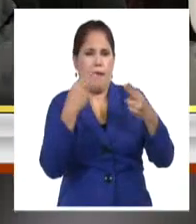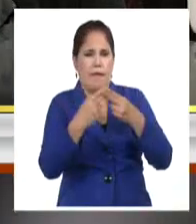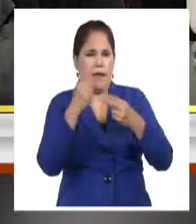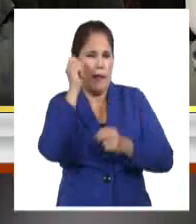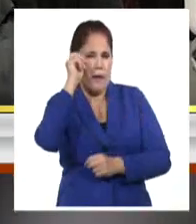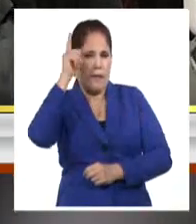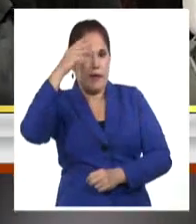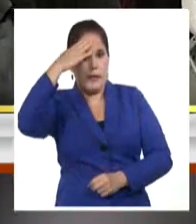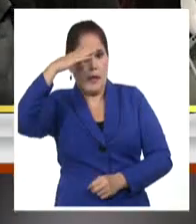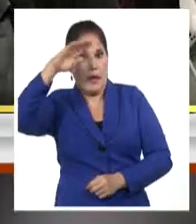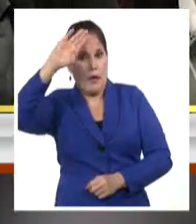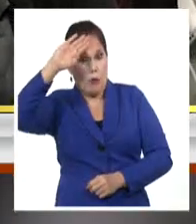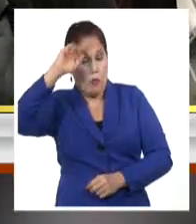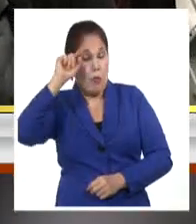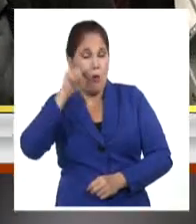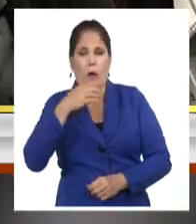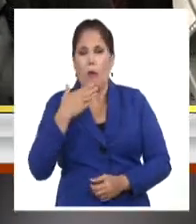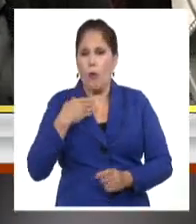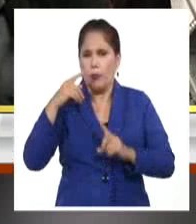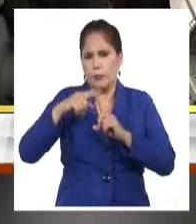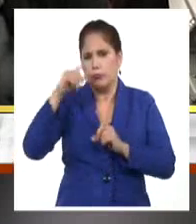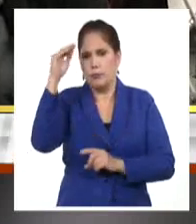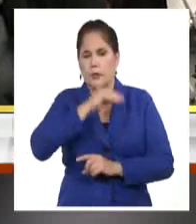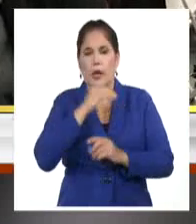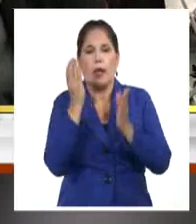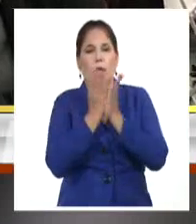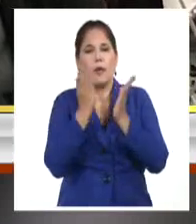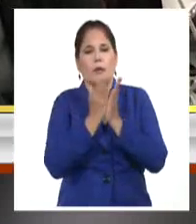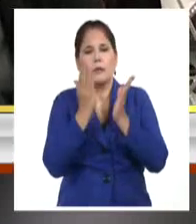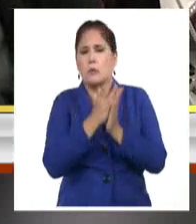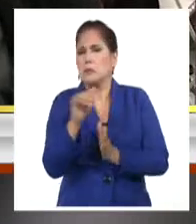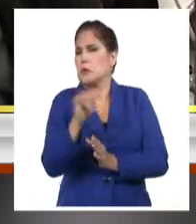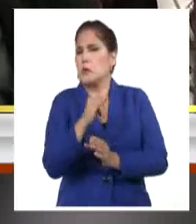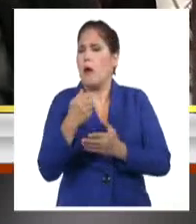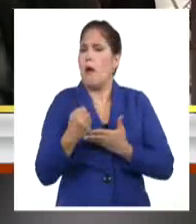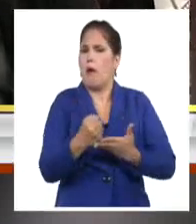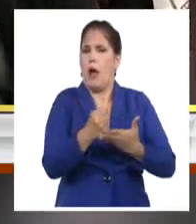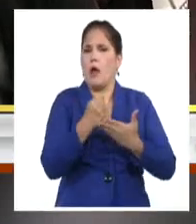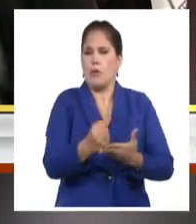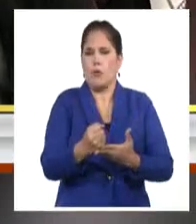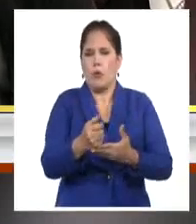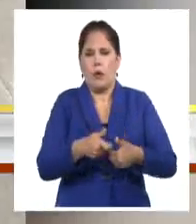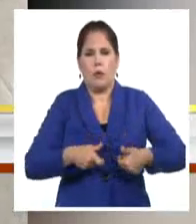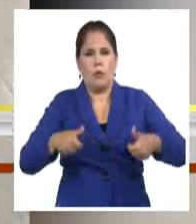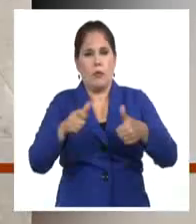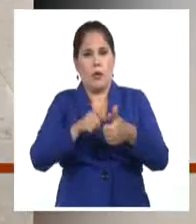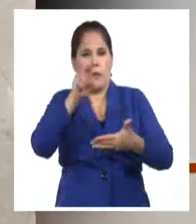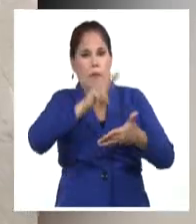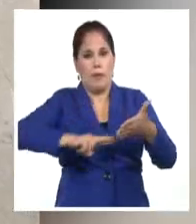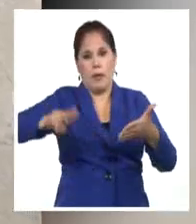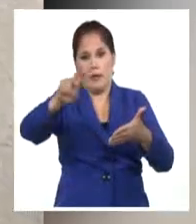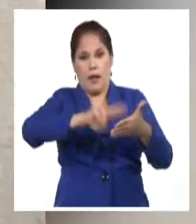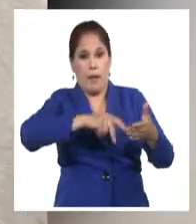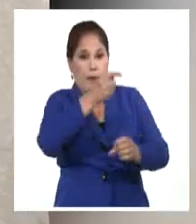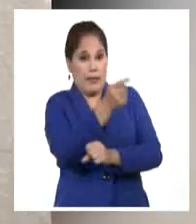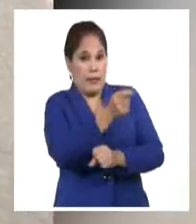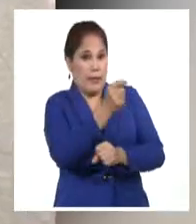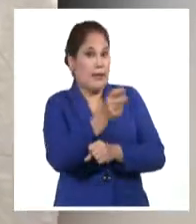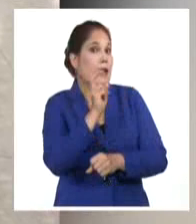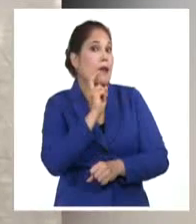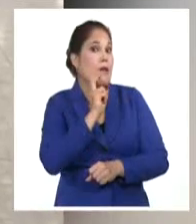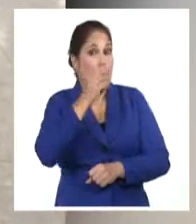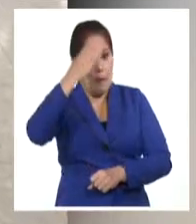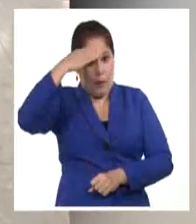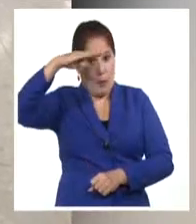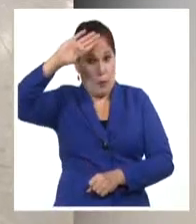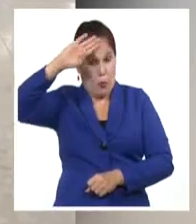políticas educacionales y tecnologías de la educación, así como en la cooperación con el Consejo Británico para la enseñanza del idioma inglés en